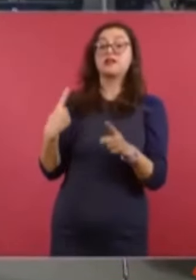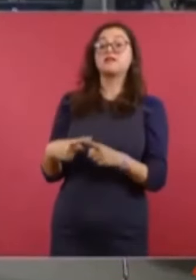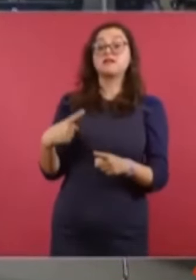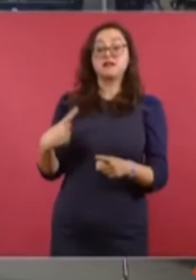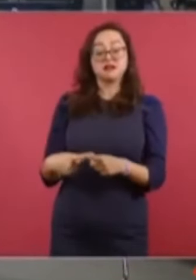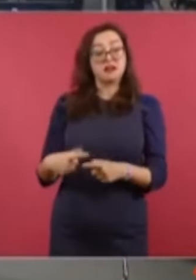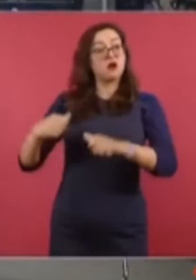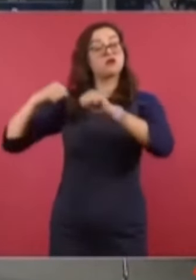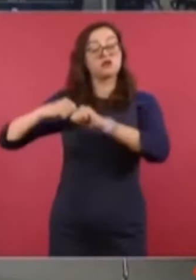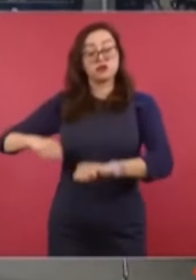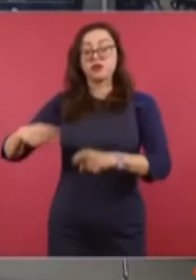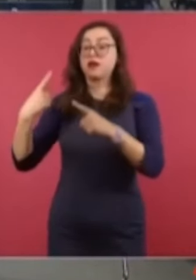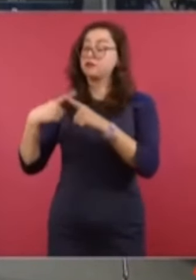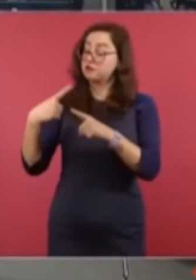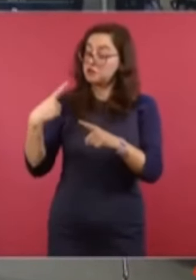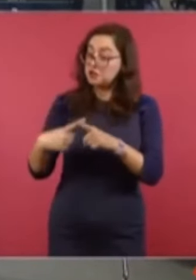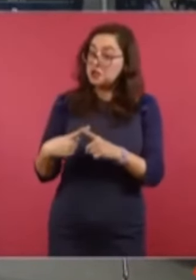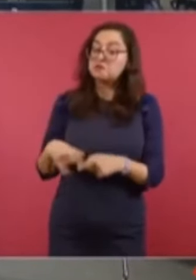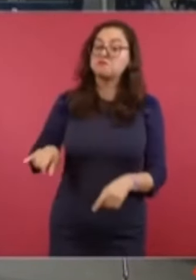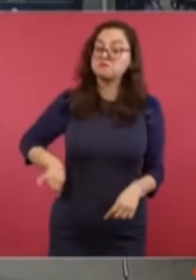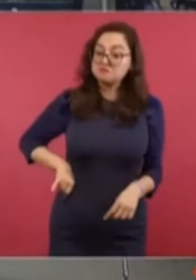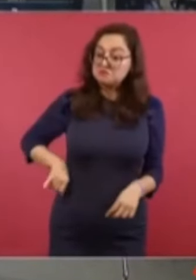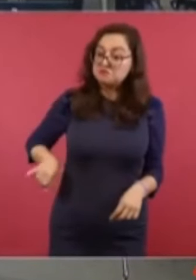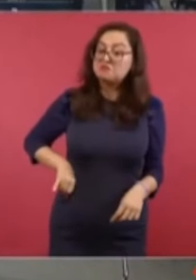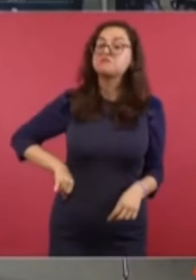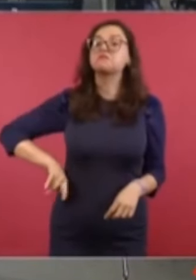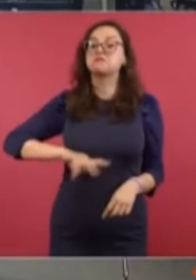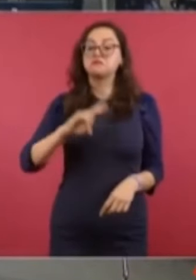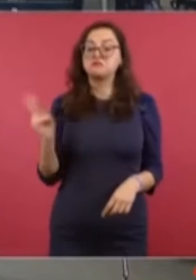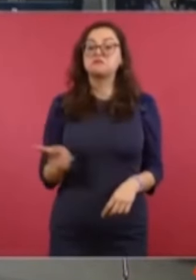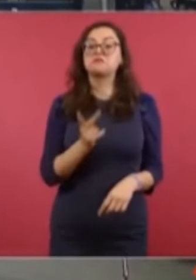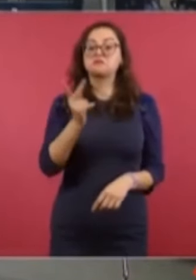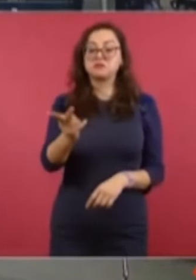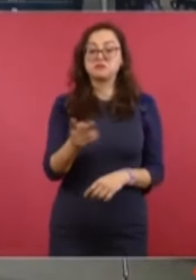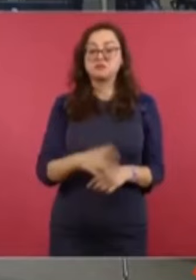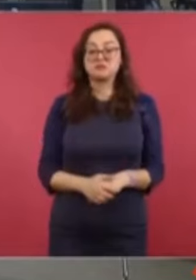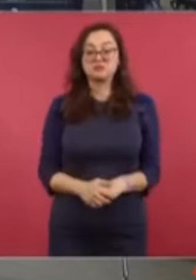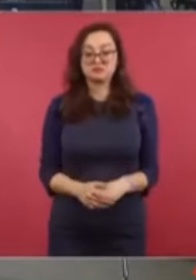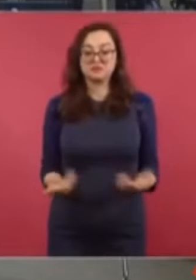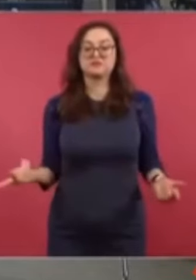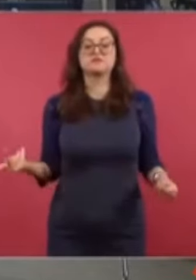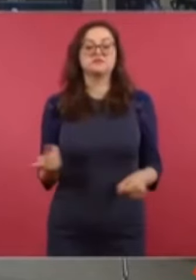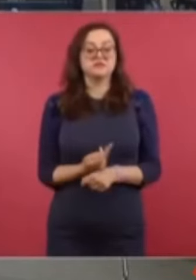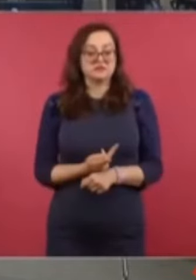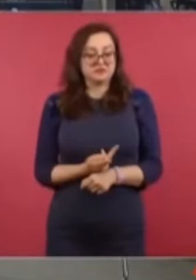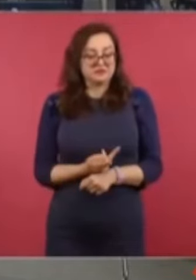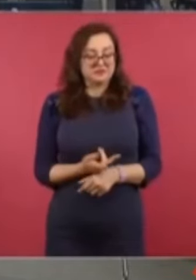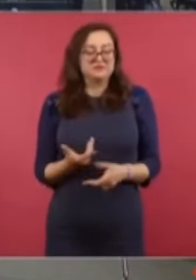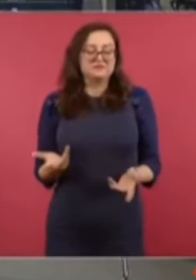porque esto para los jóvenes,